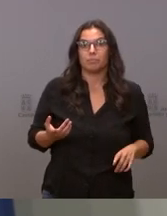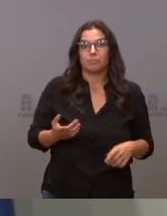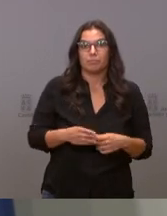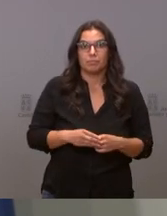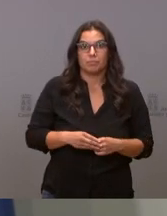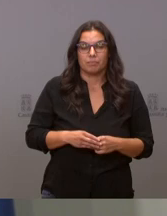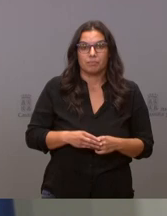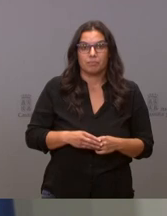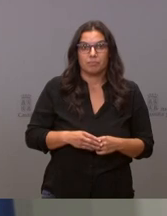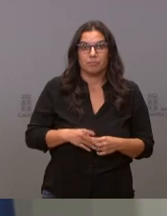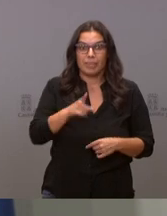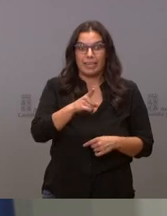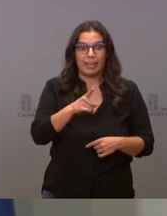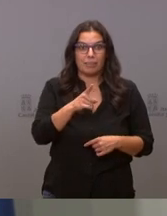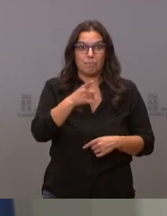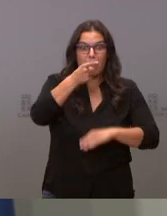algo imposible